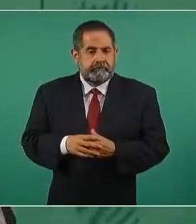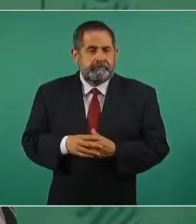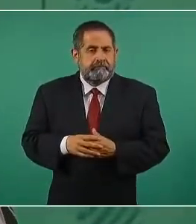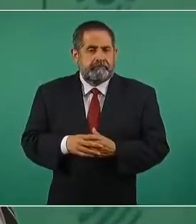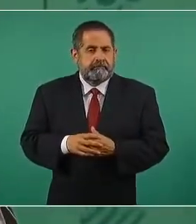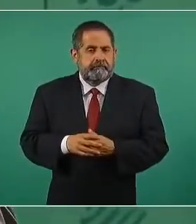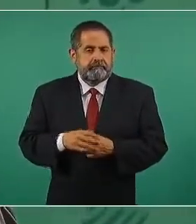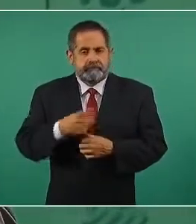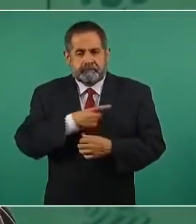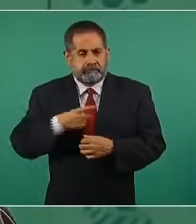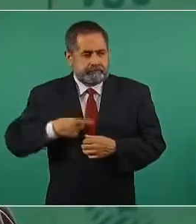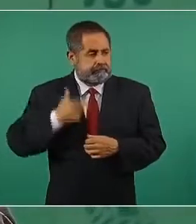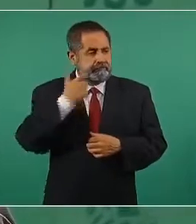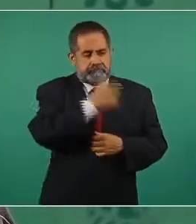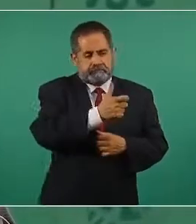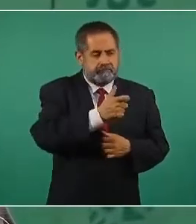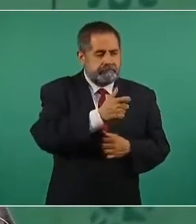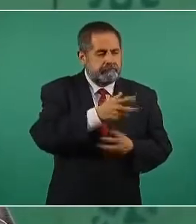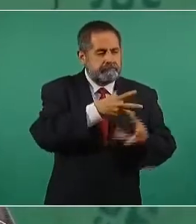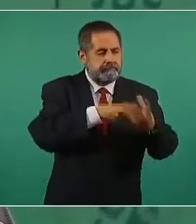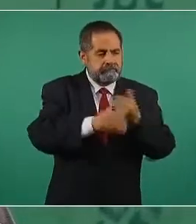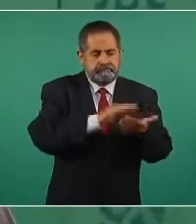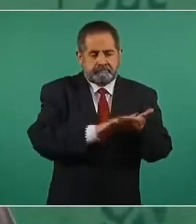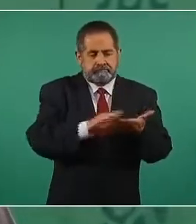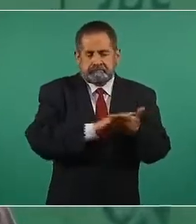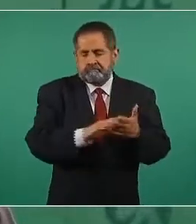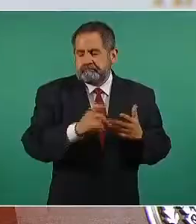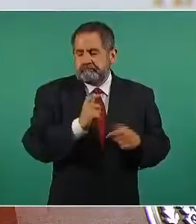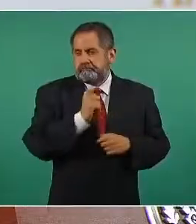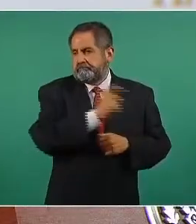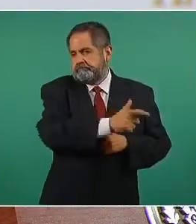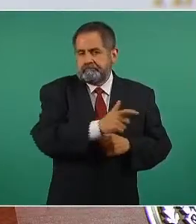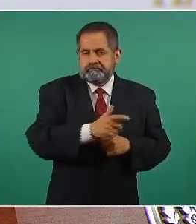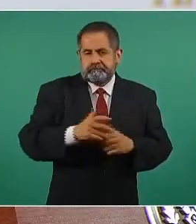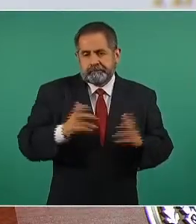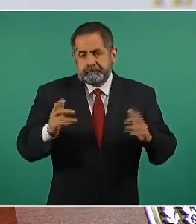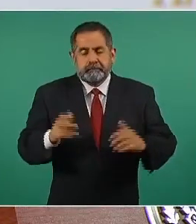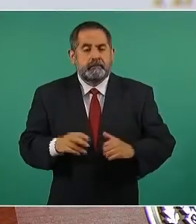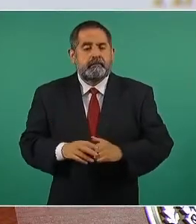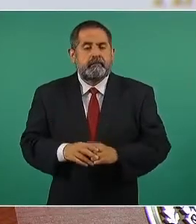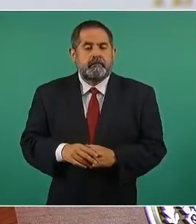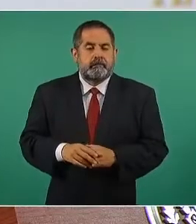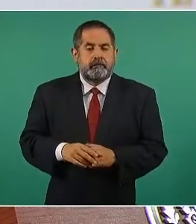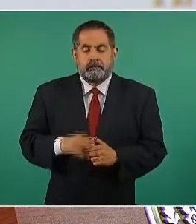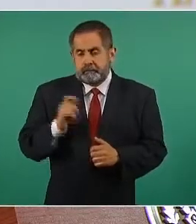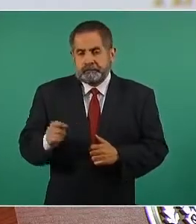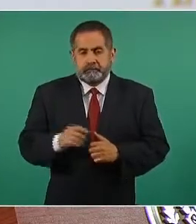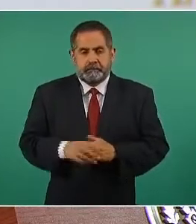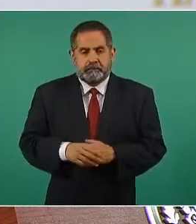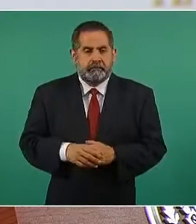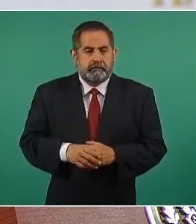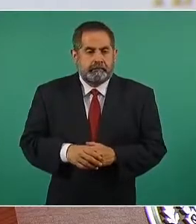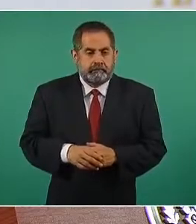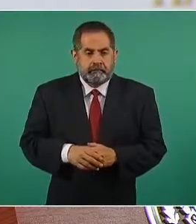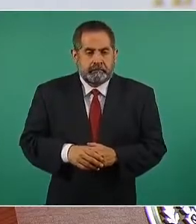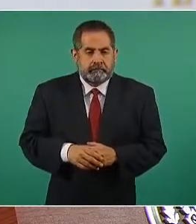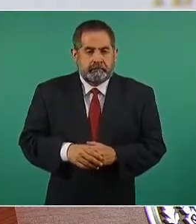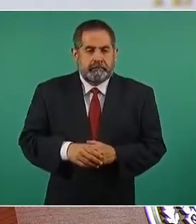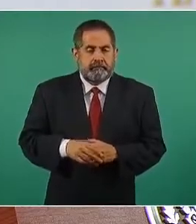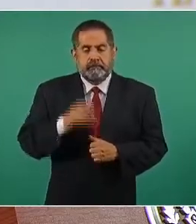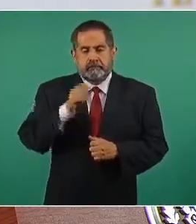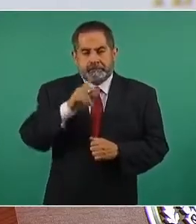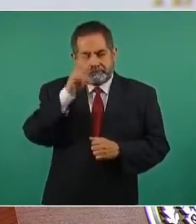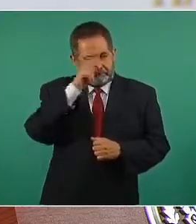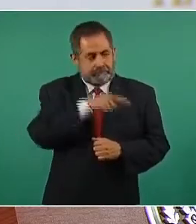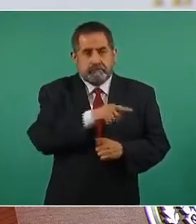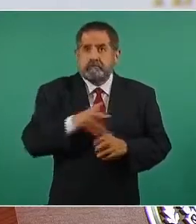por daños a las empresas entonces lo peor es